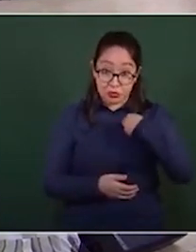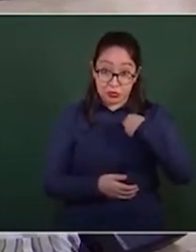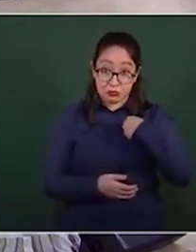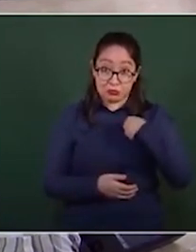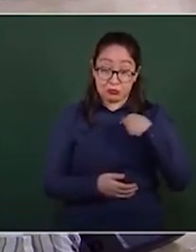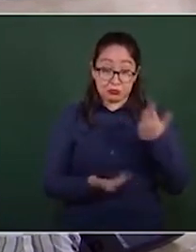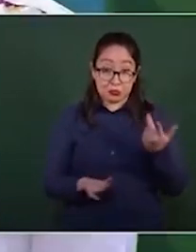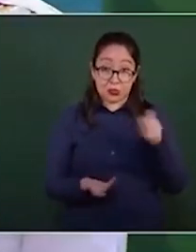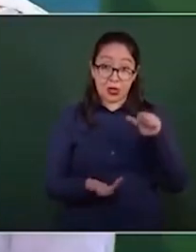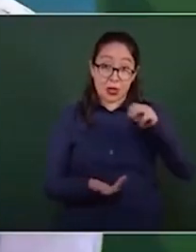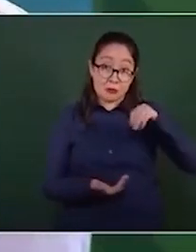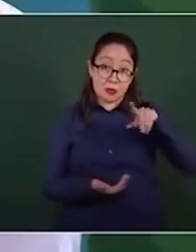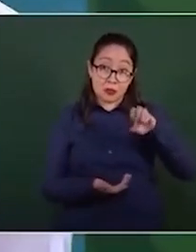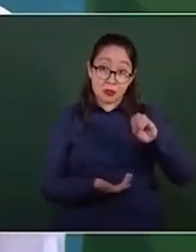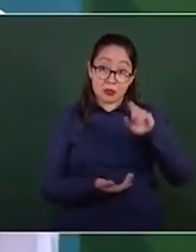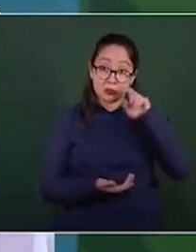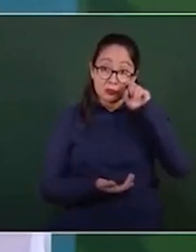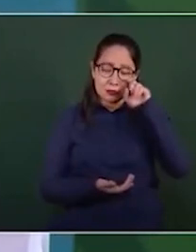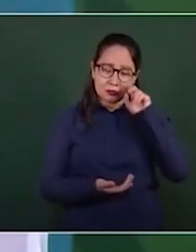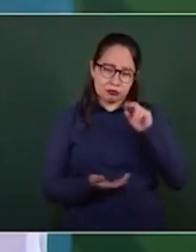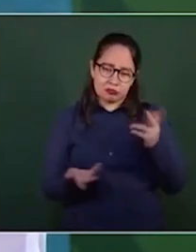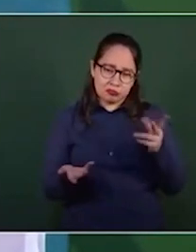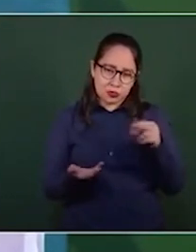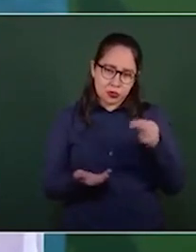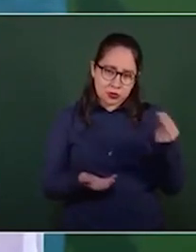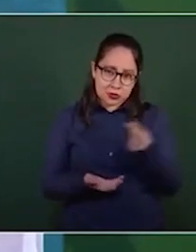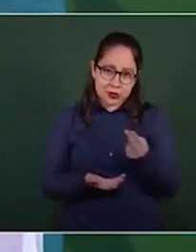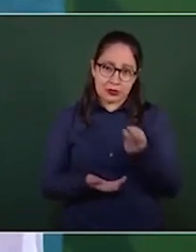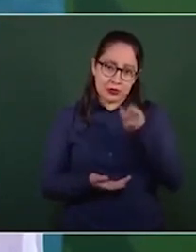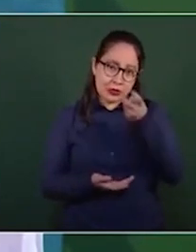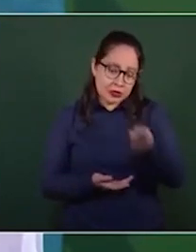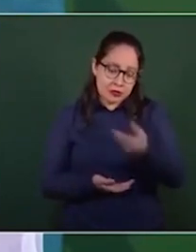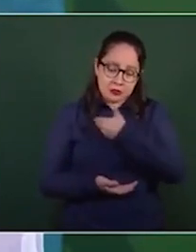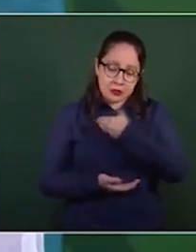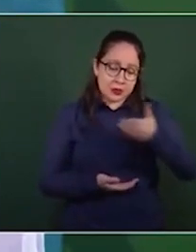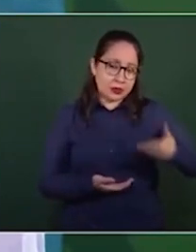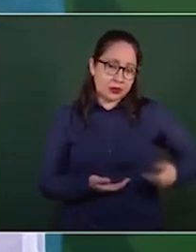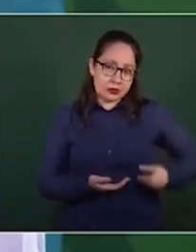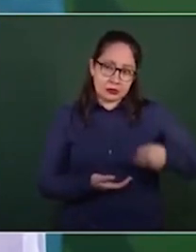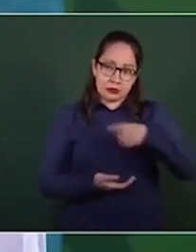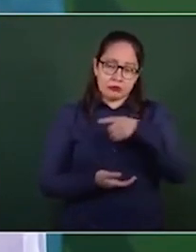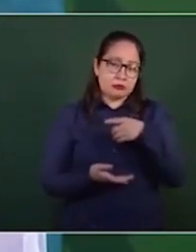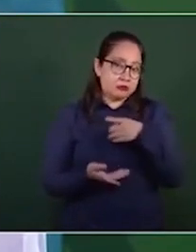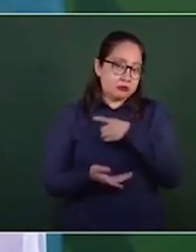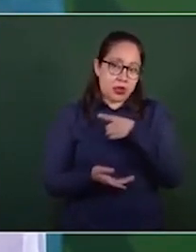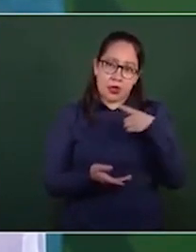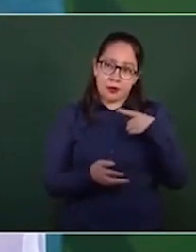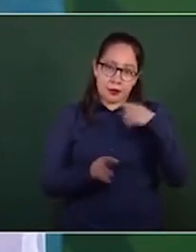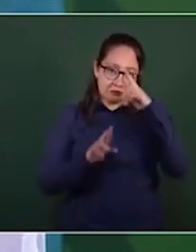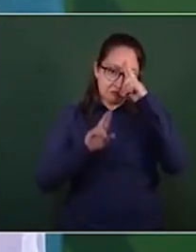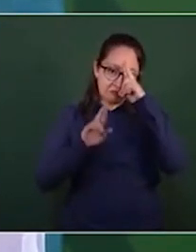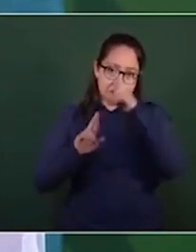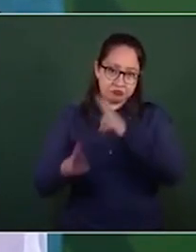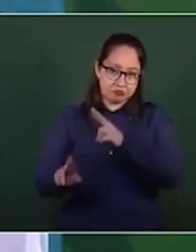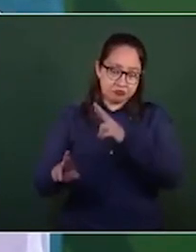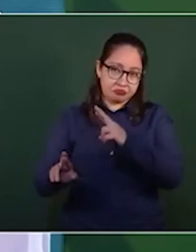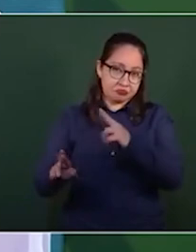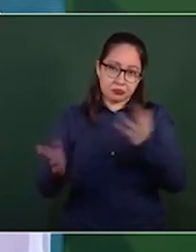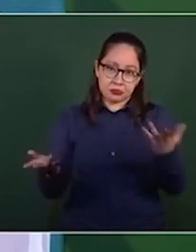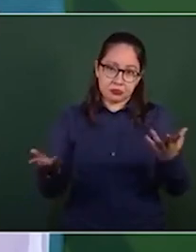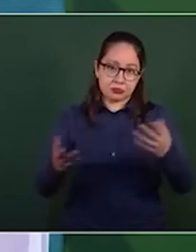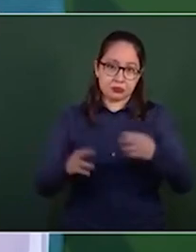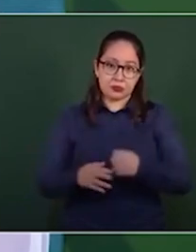es la investidura presidencial y tiene que haber respeto. entonces,